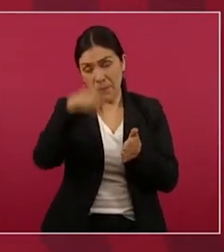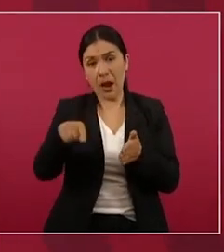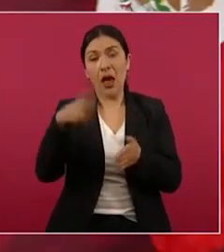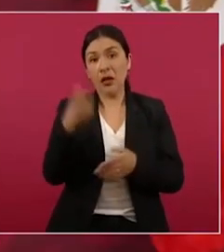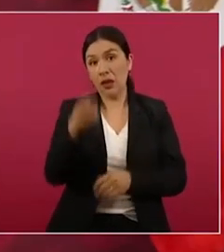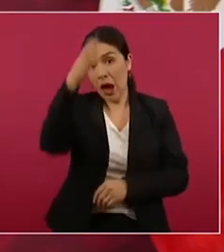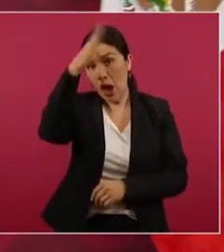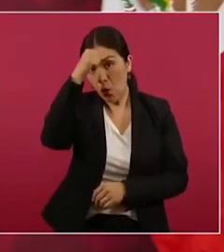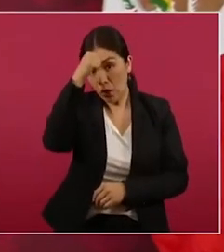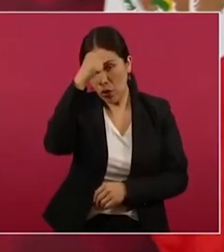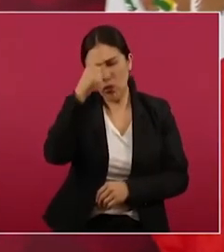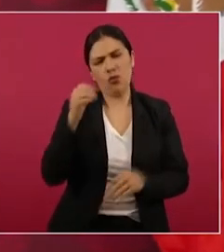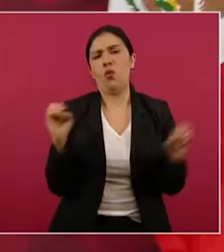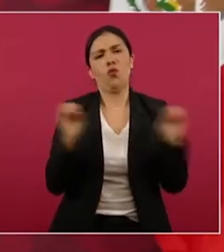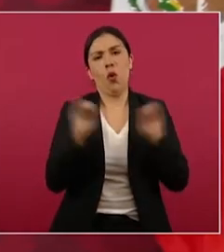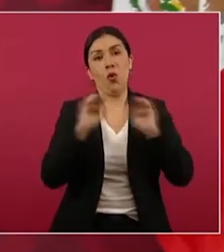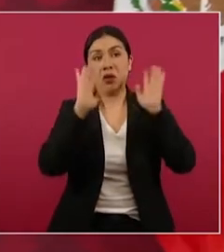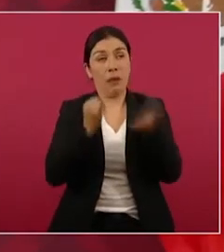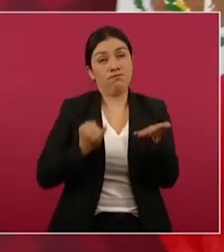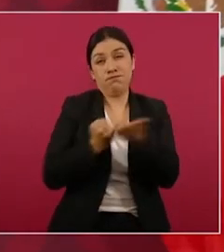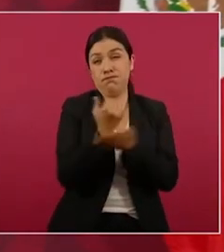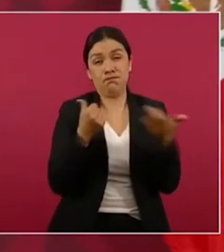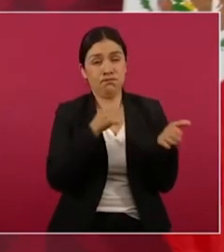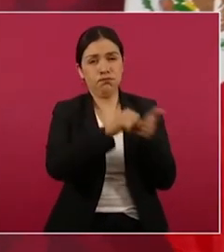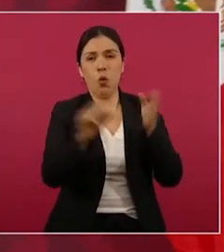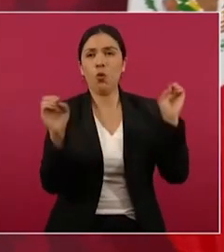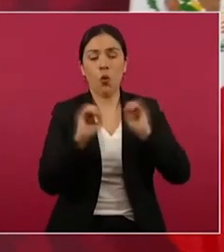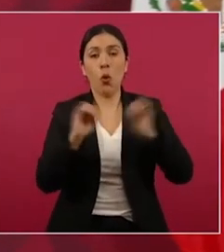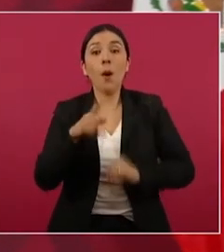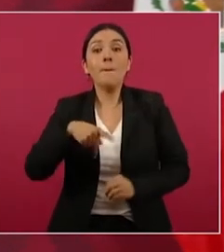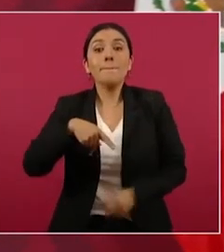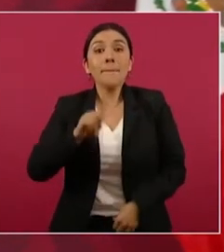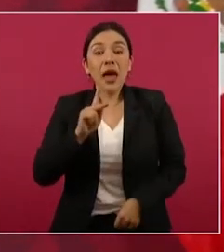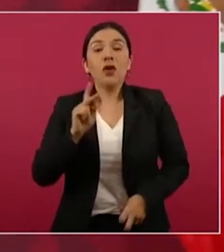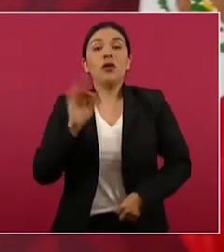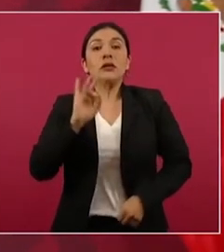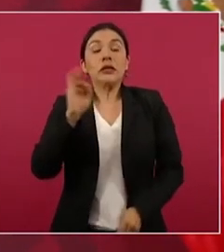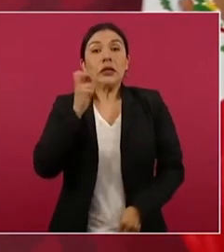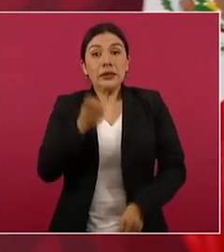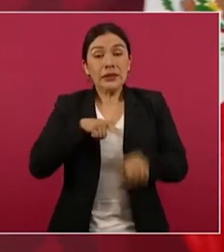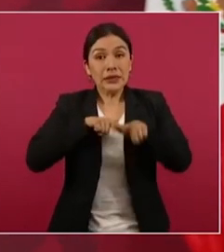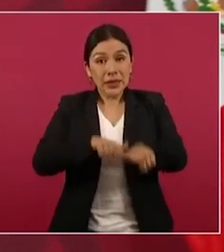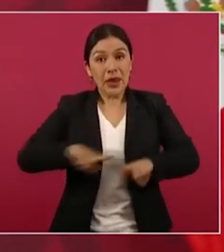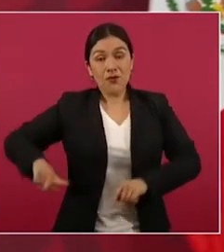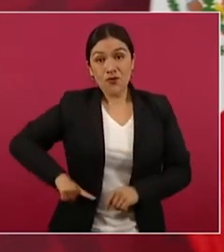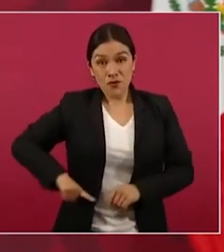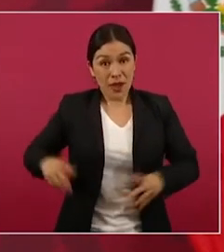del acuerdo, pero mientras estemos en el gobierno